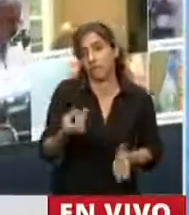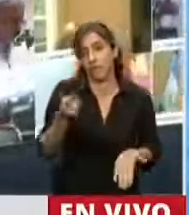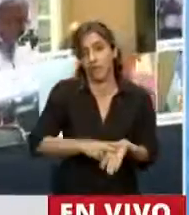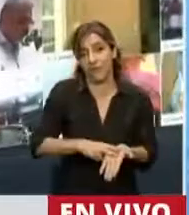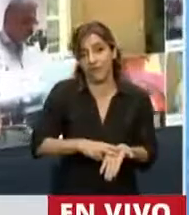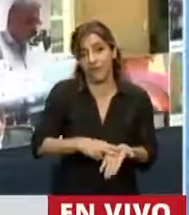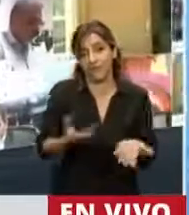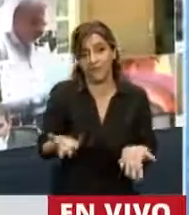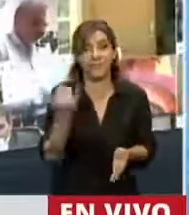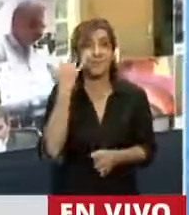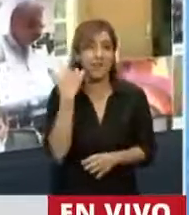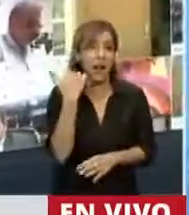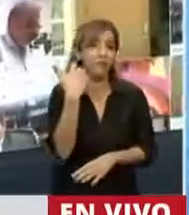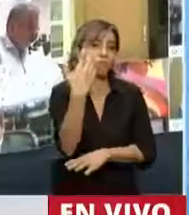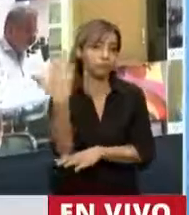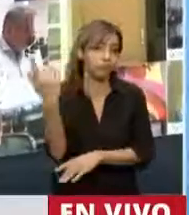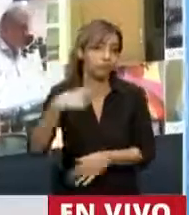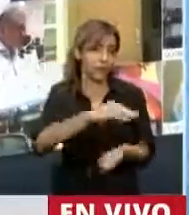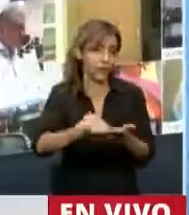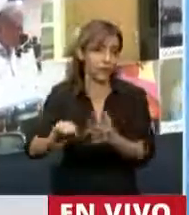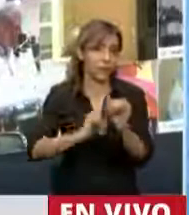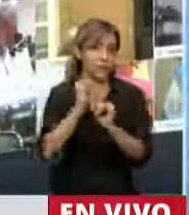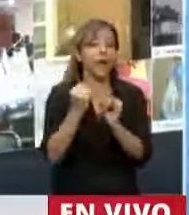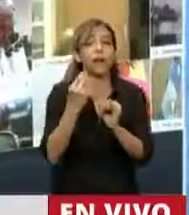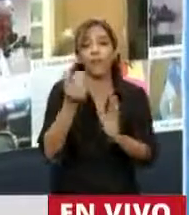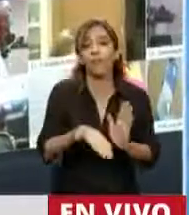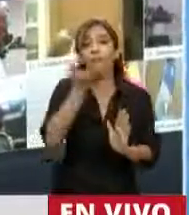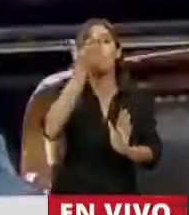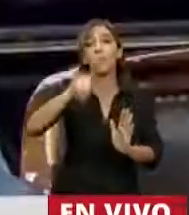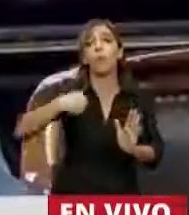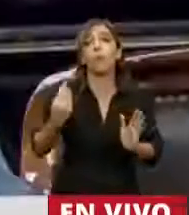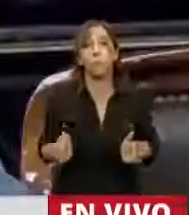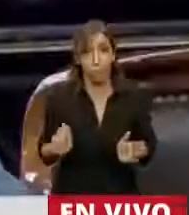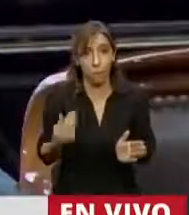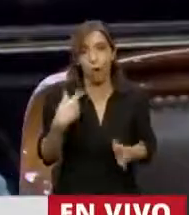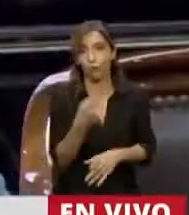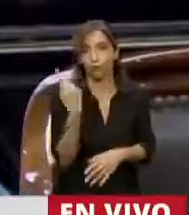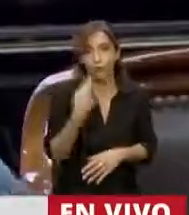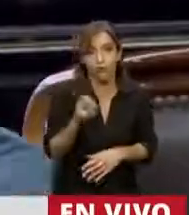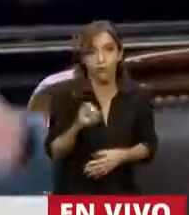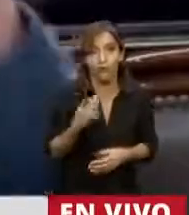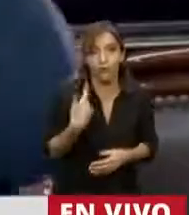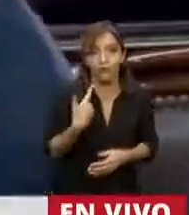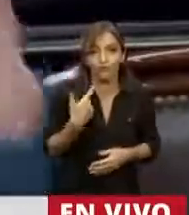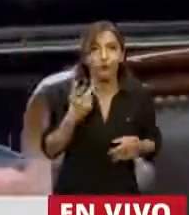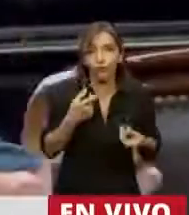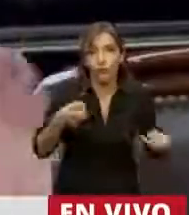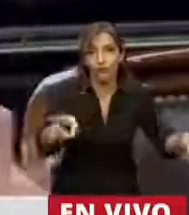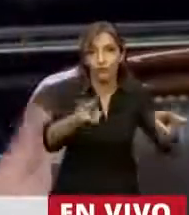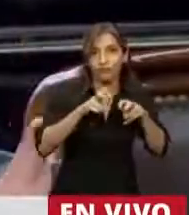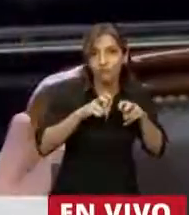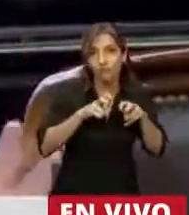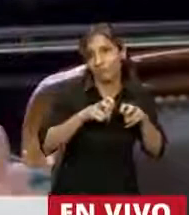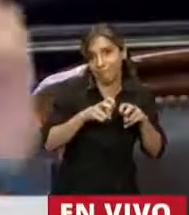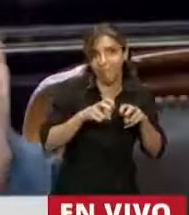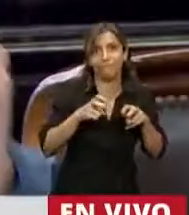vez más, varios diputados propinantes, que la inflación es resultado exclusivamente del déficit fiscal financiado con emisión monetaria, entonces aplica